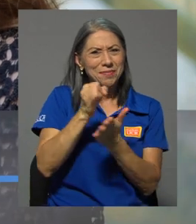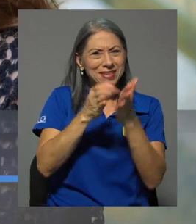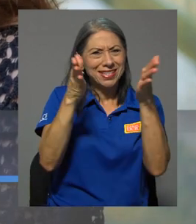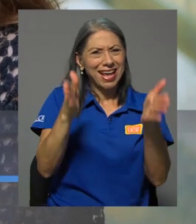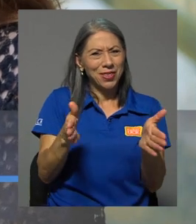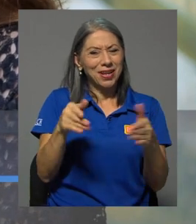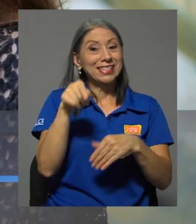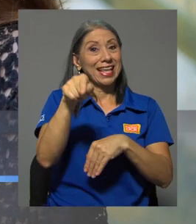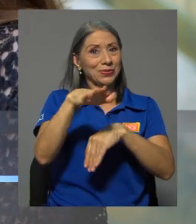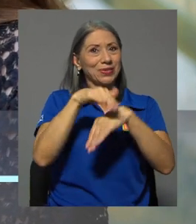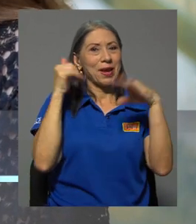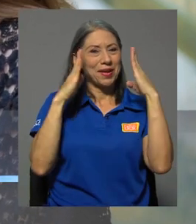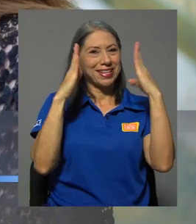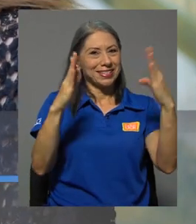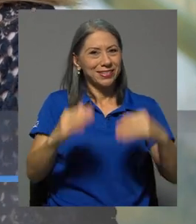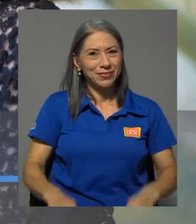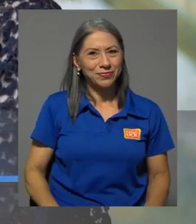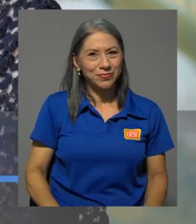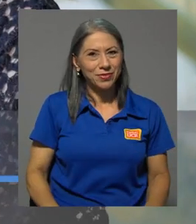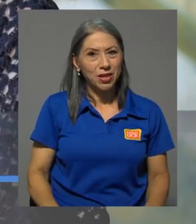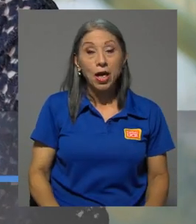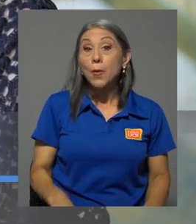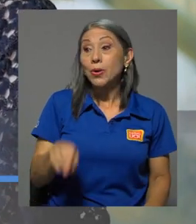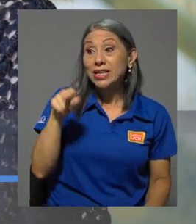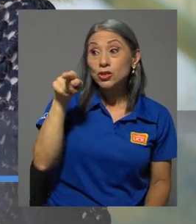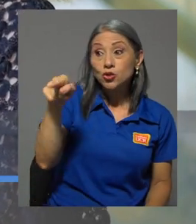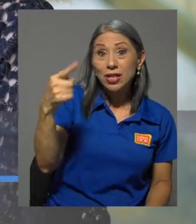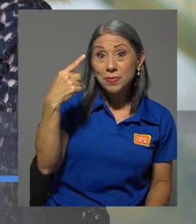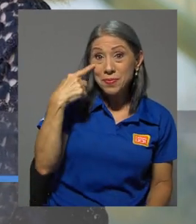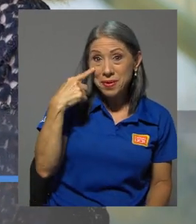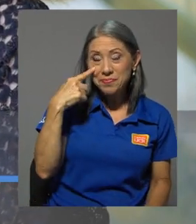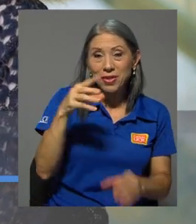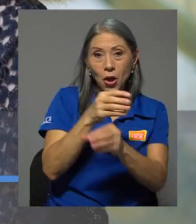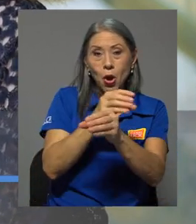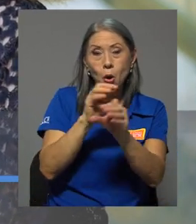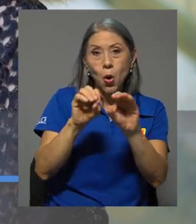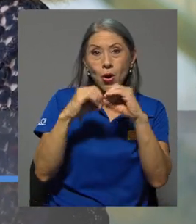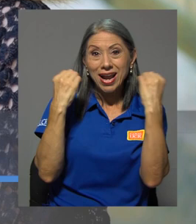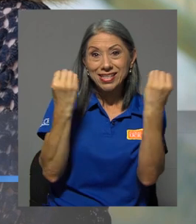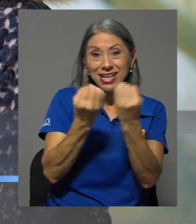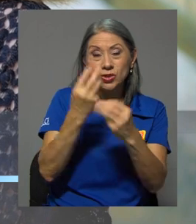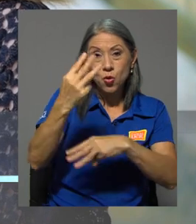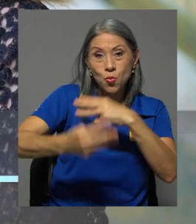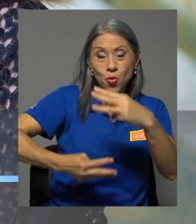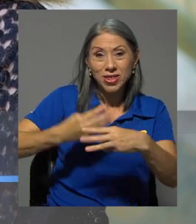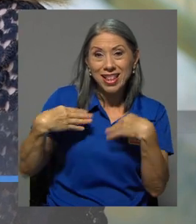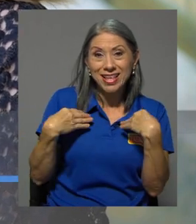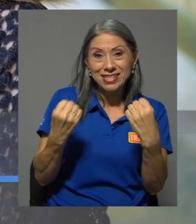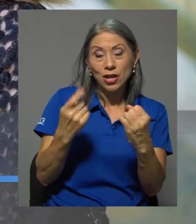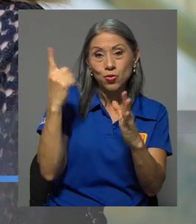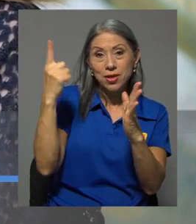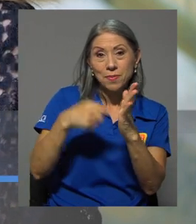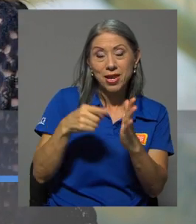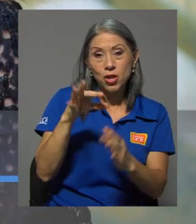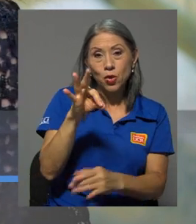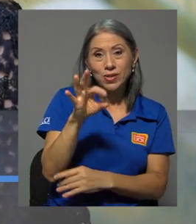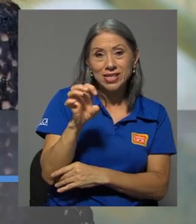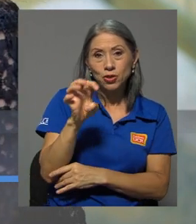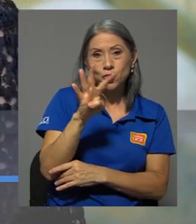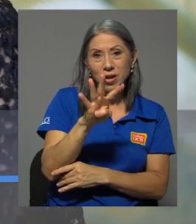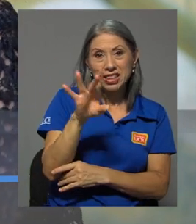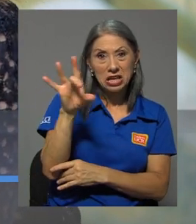siempre nos ha llamado mucho la atención, porque si usted agarra la definición de la Organización Mundial de la Salud de 1948,